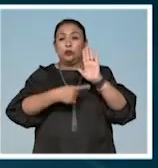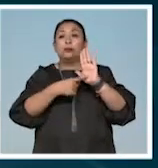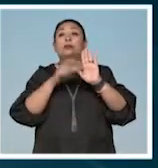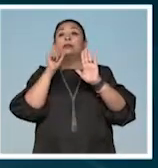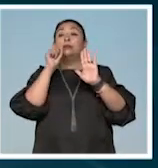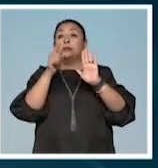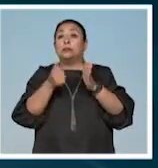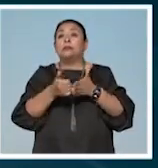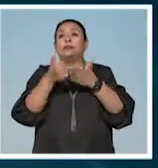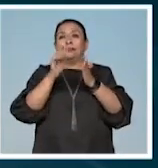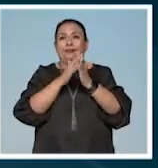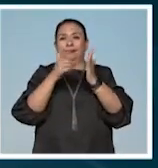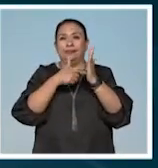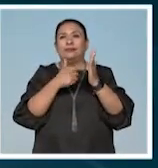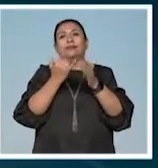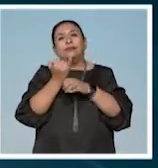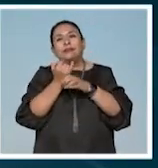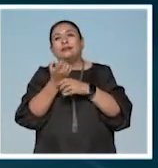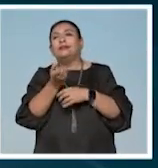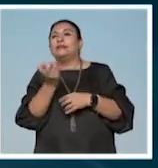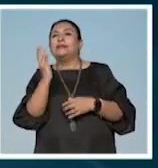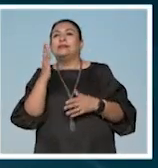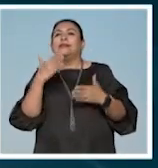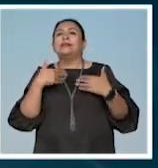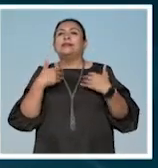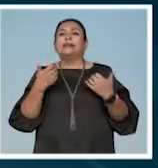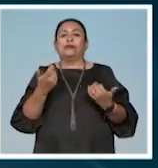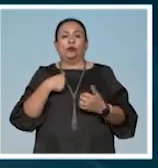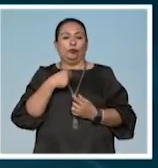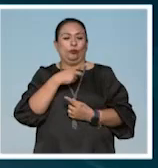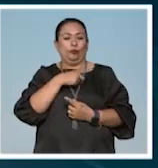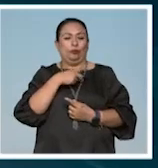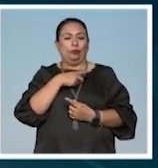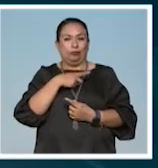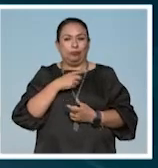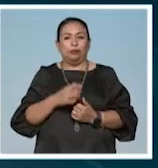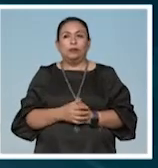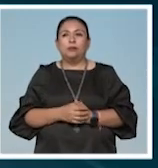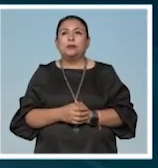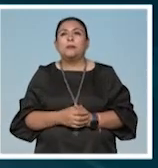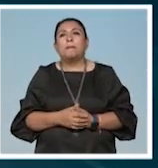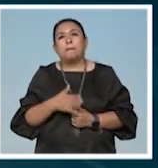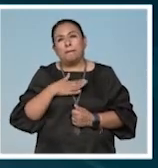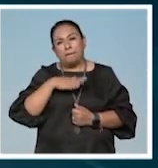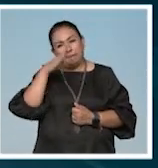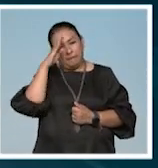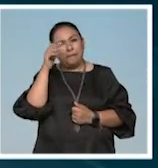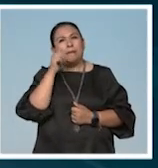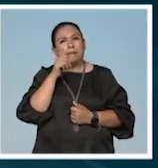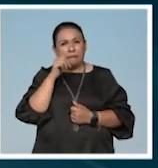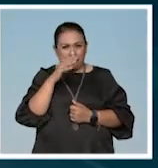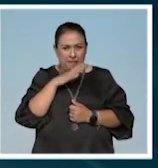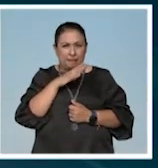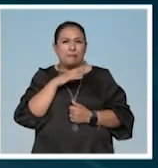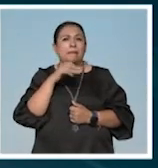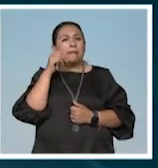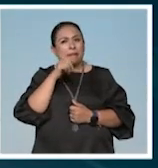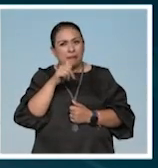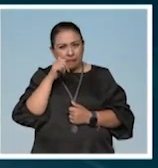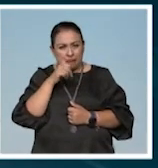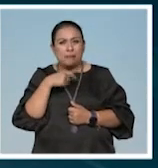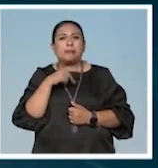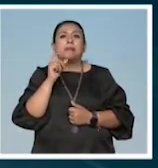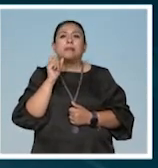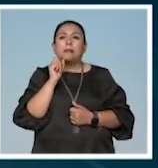también han servido en este libro para explorar aquello que entendemos como soledad Yo creo que siempre está presente yo creo que